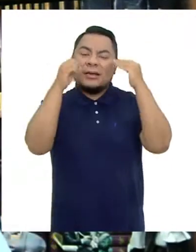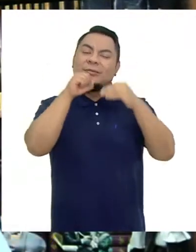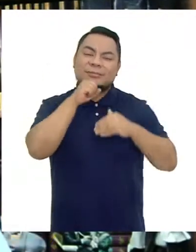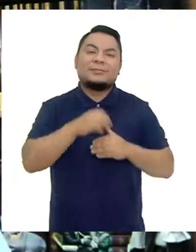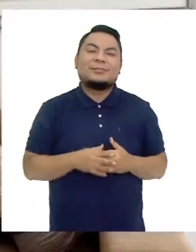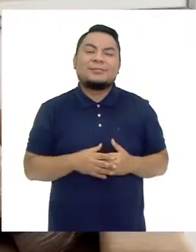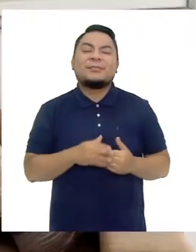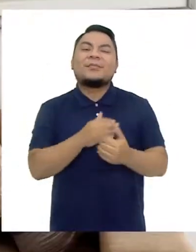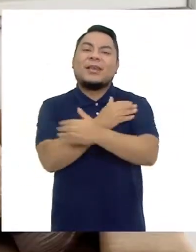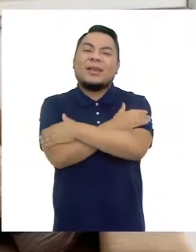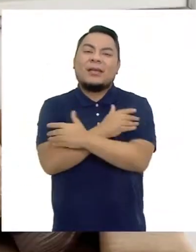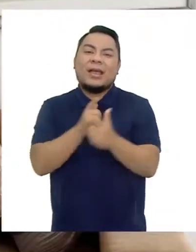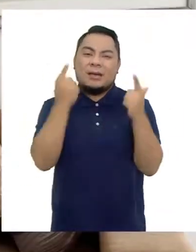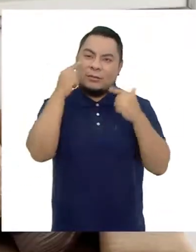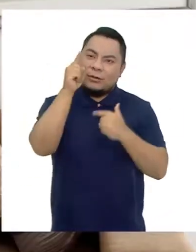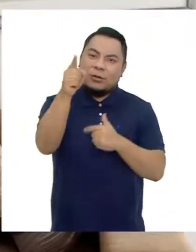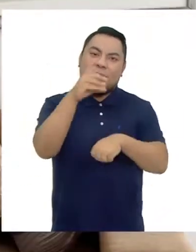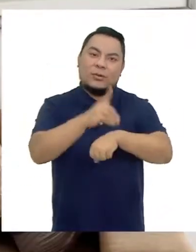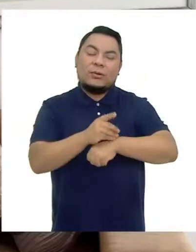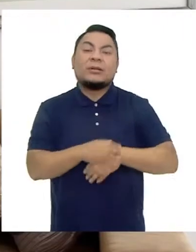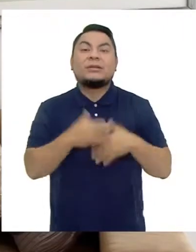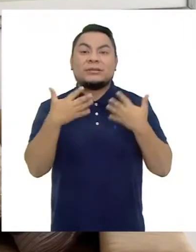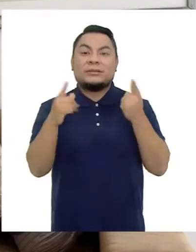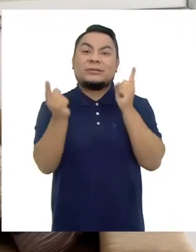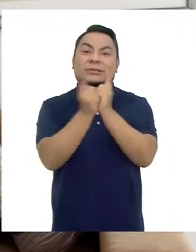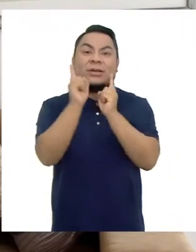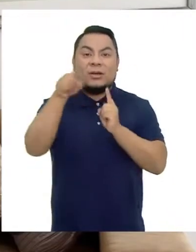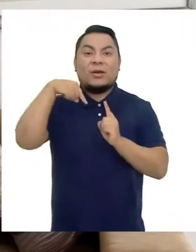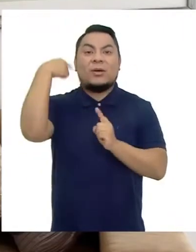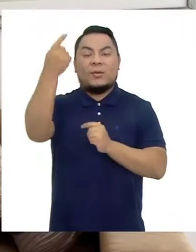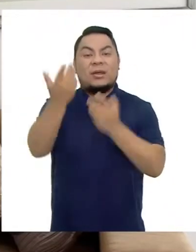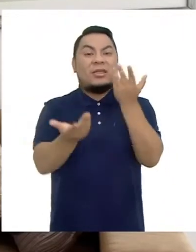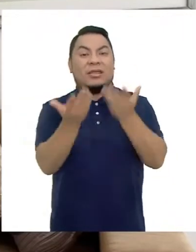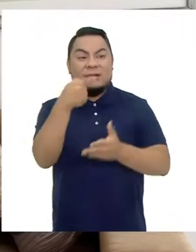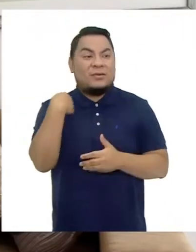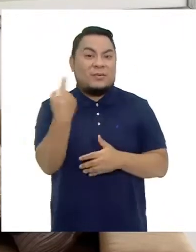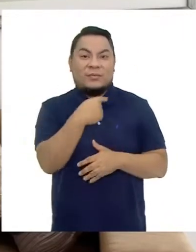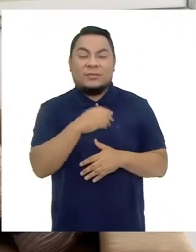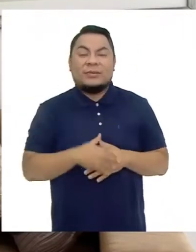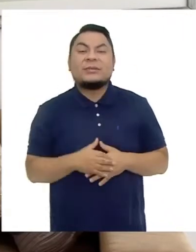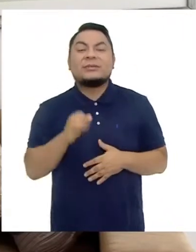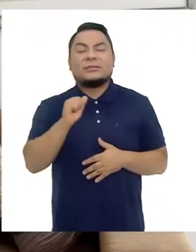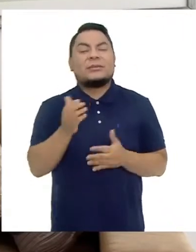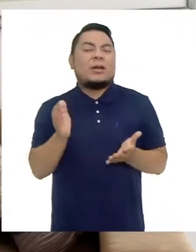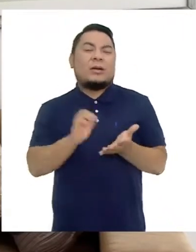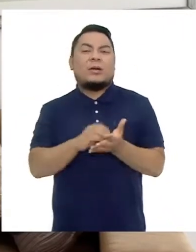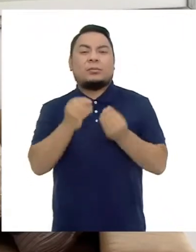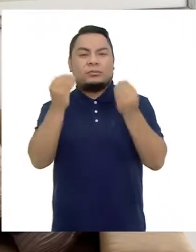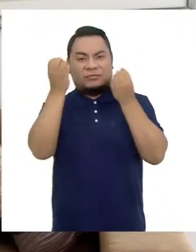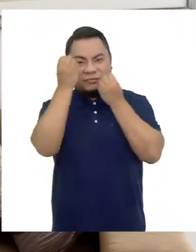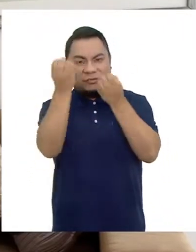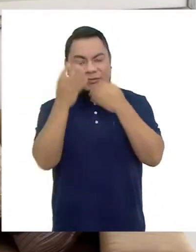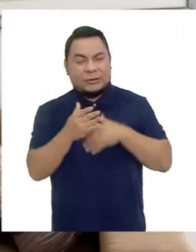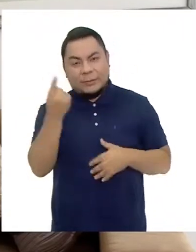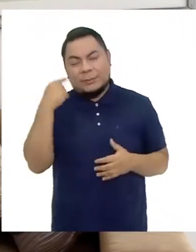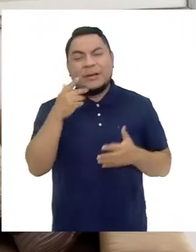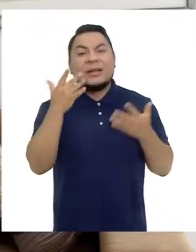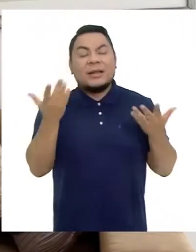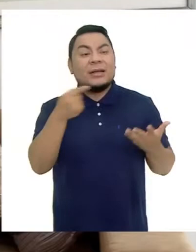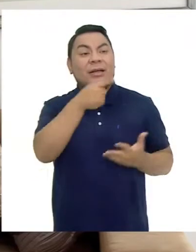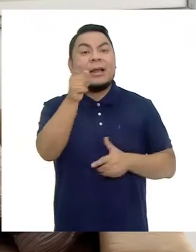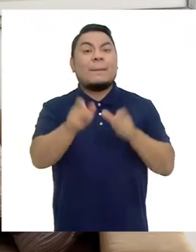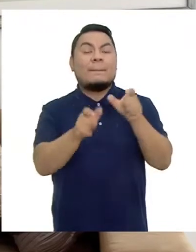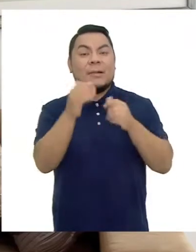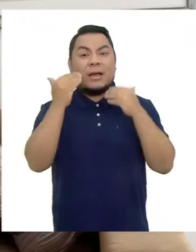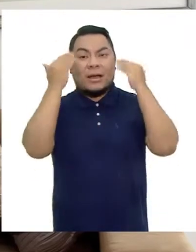persona adulta mayor Un abrazo grande Para usted doctor Y ya lo tendremos Nuevamente seguro Estuvo con nosotros Con mucha información Para